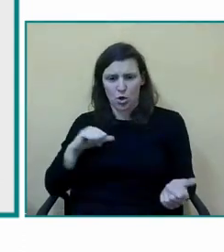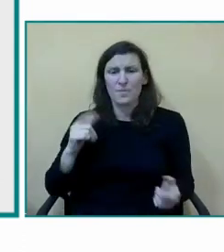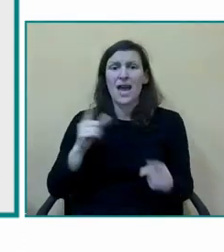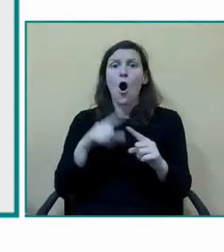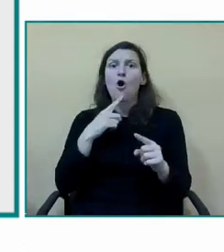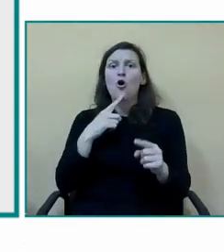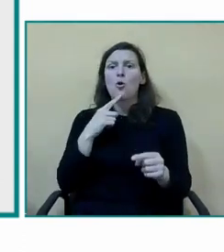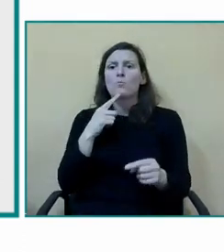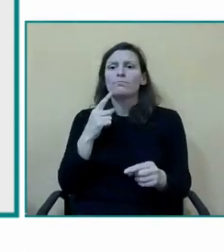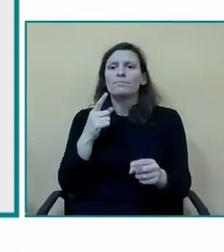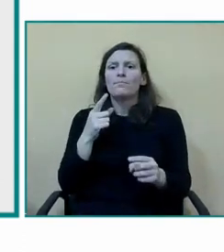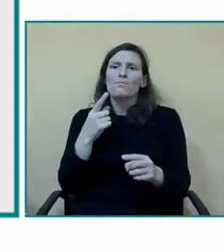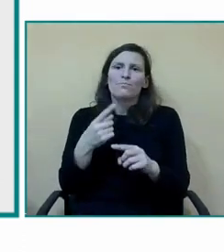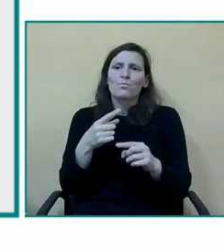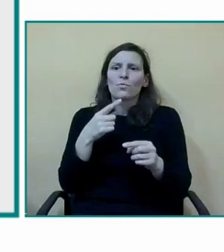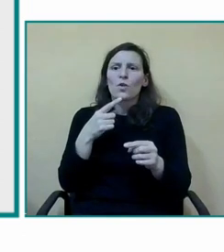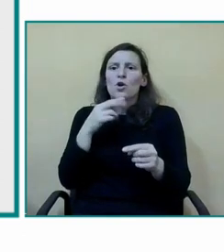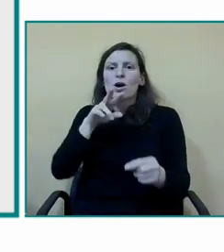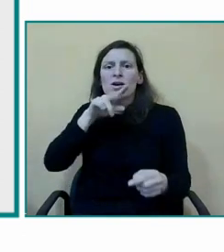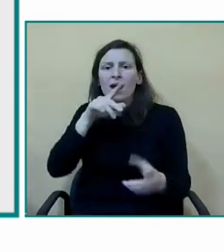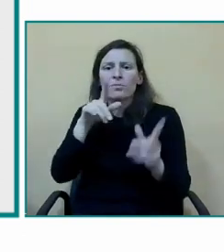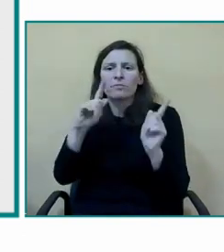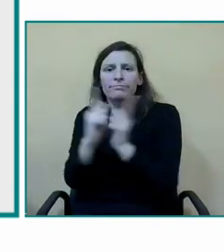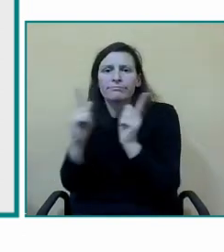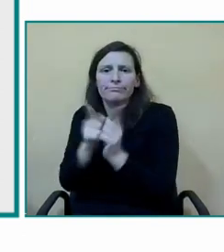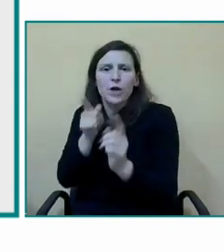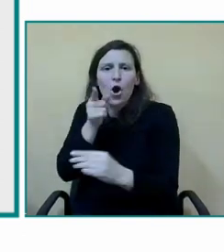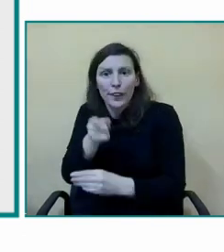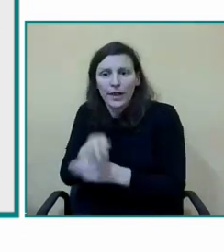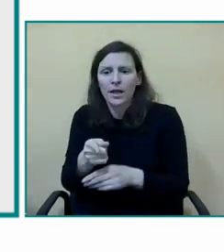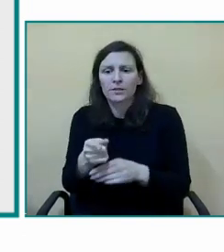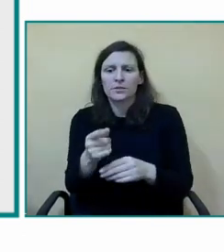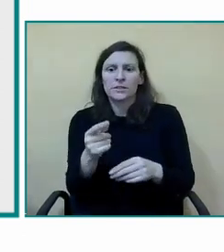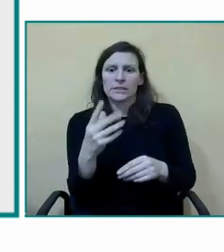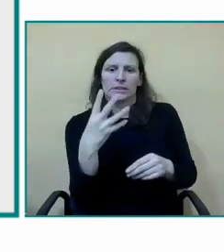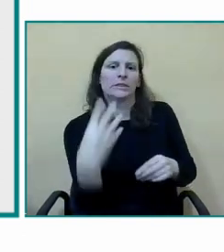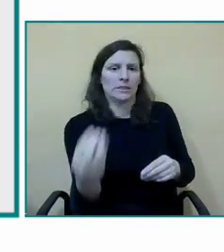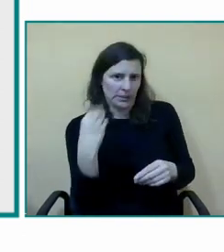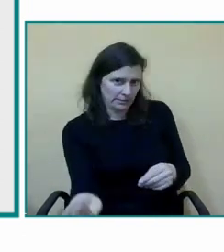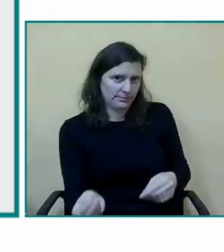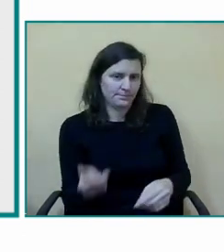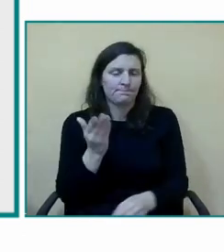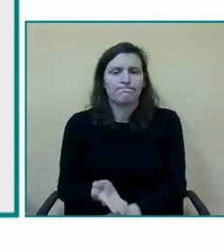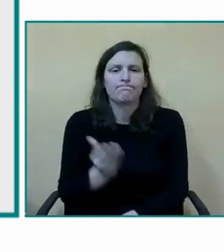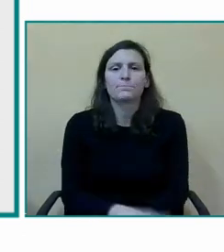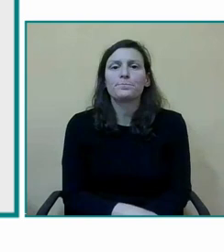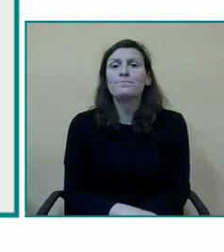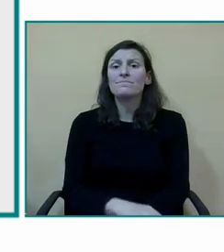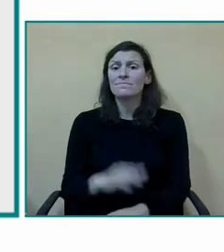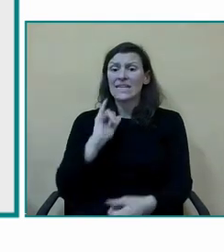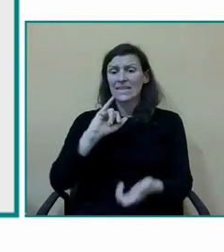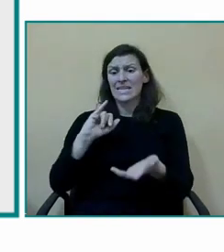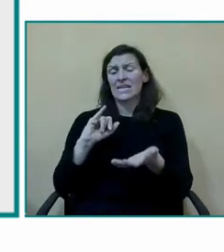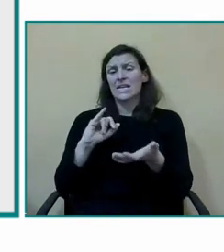todo van a ser momentos ideales para el trabajo y la comunicación y el lenguaje otra de las estrategias que utilizaremos y que es muy